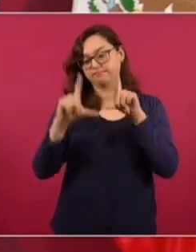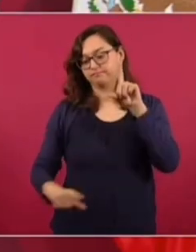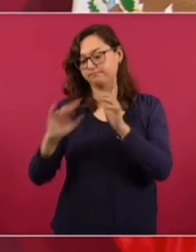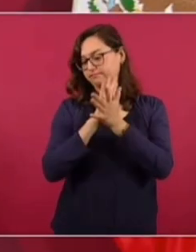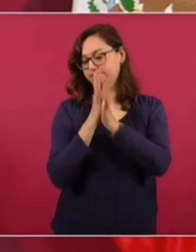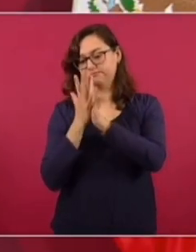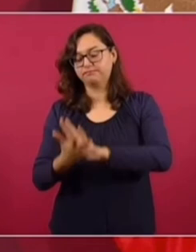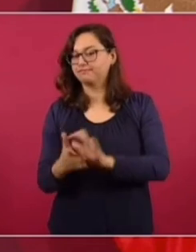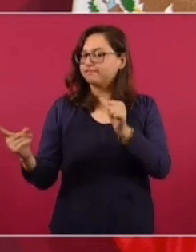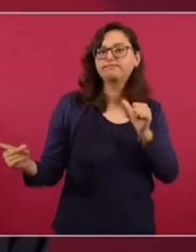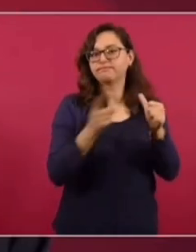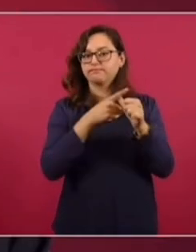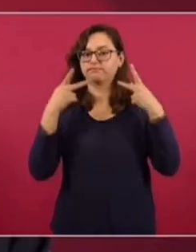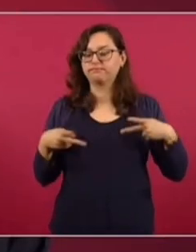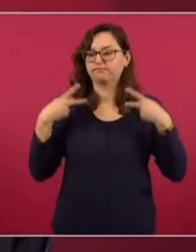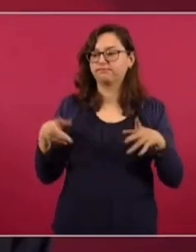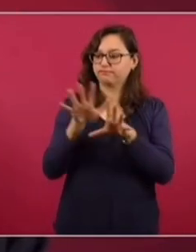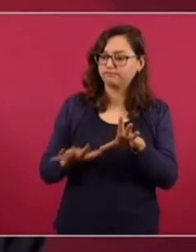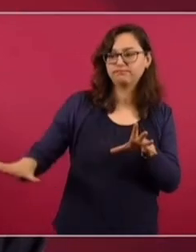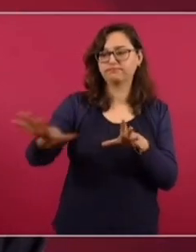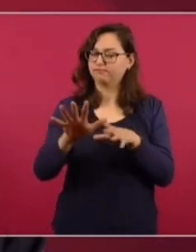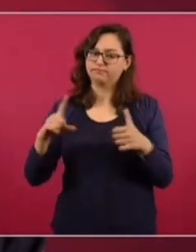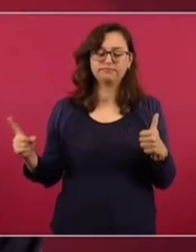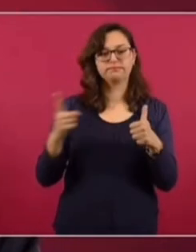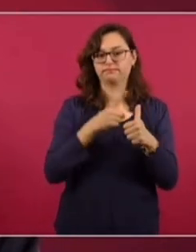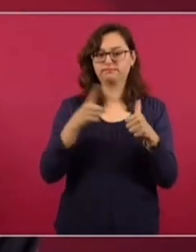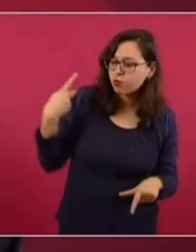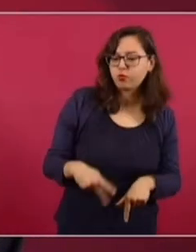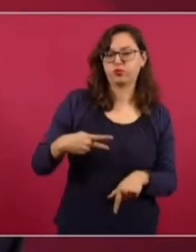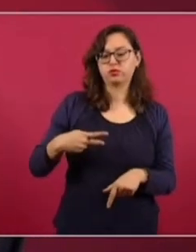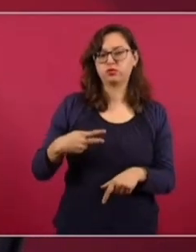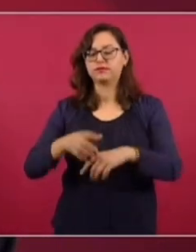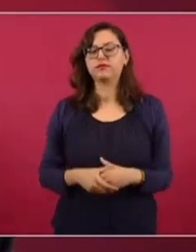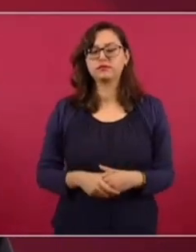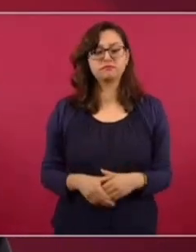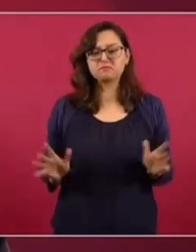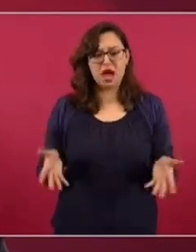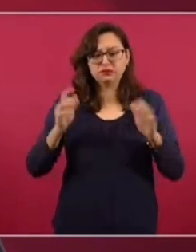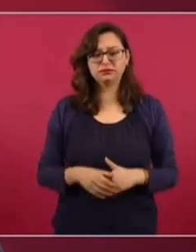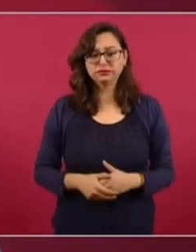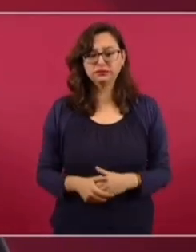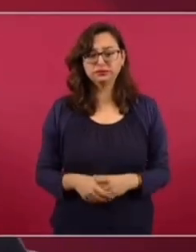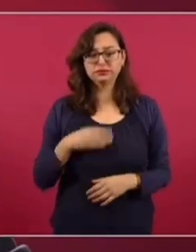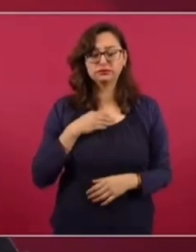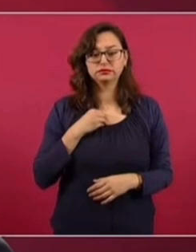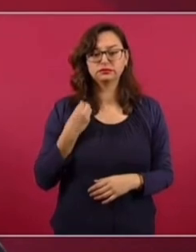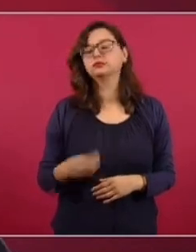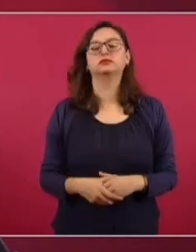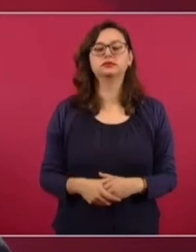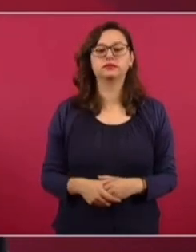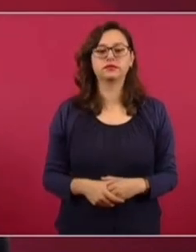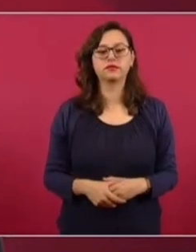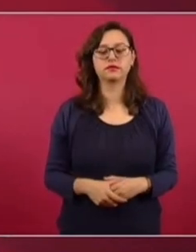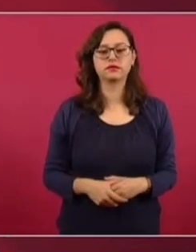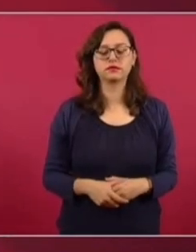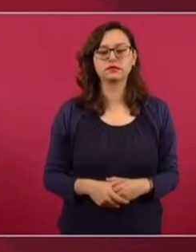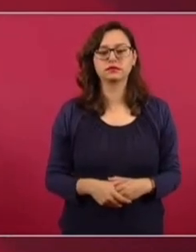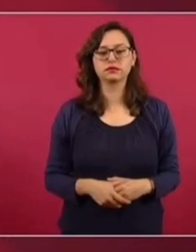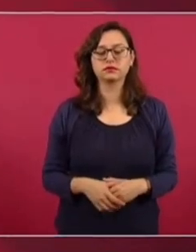Que es pensar en el pueblo. Que es pensar en la patria. En México. Y ya. Esa es la mejor